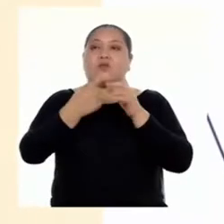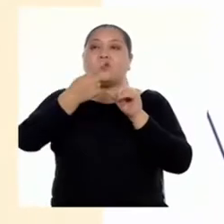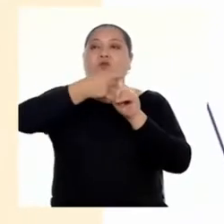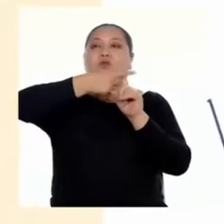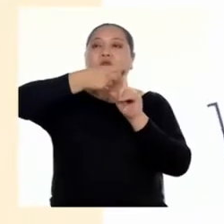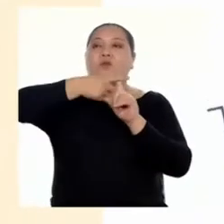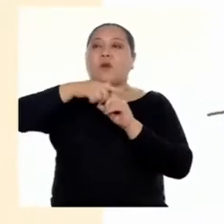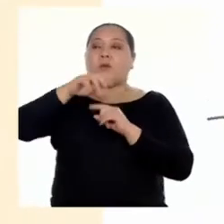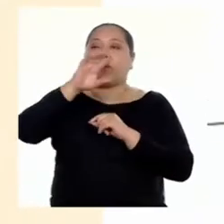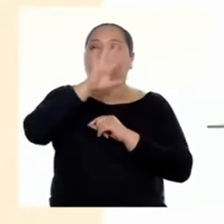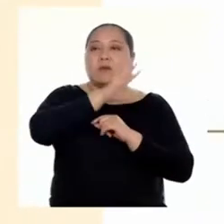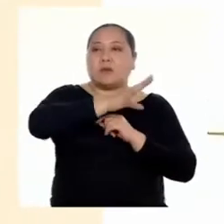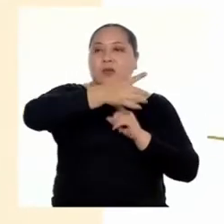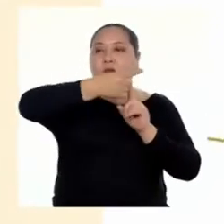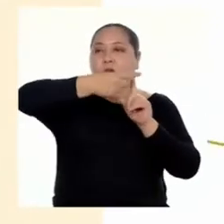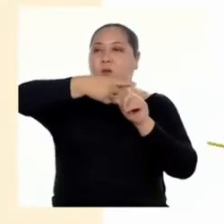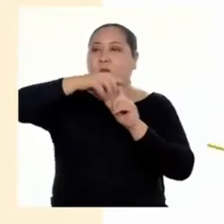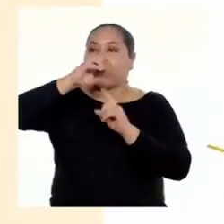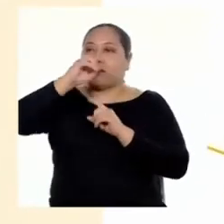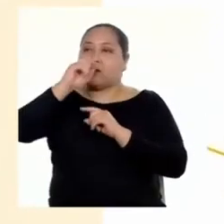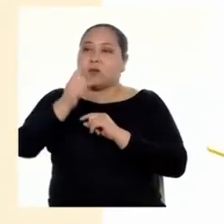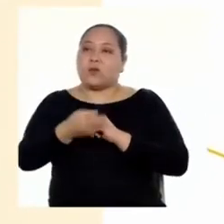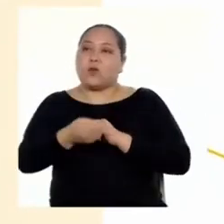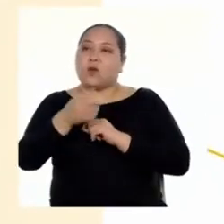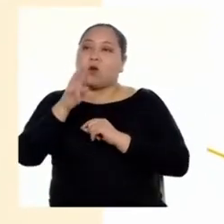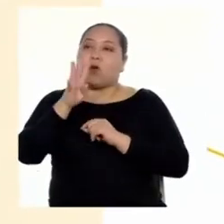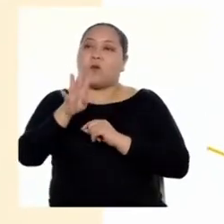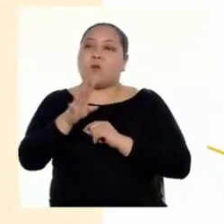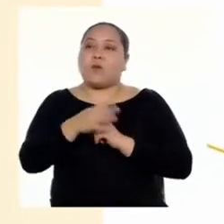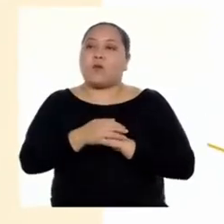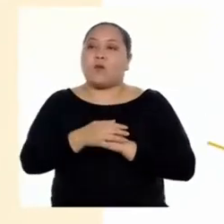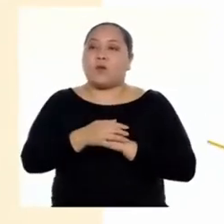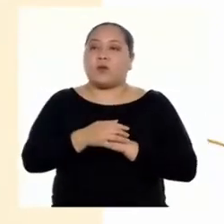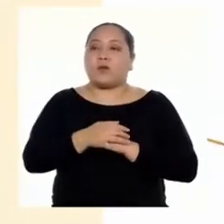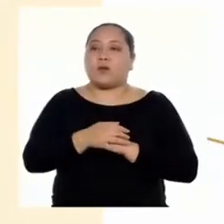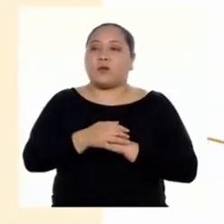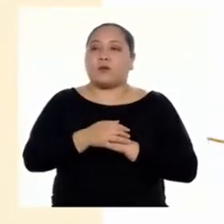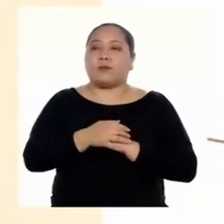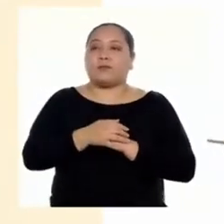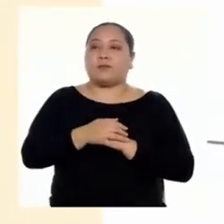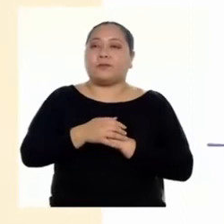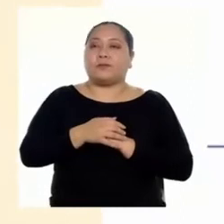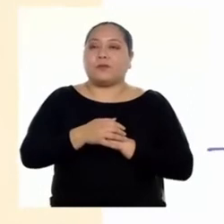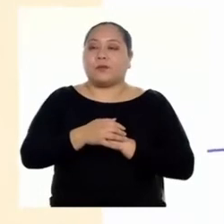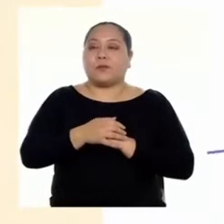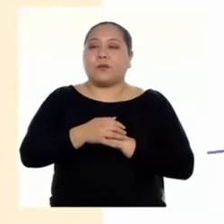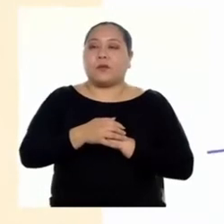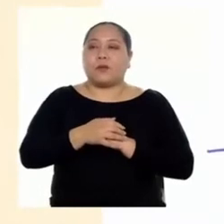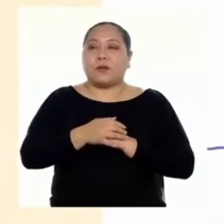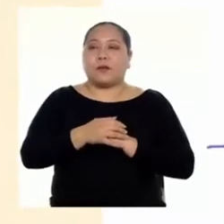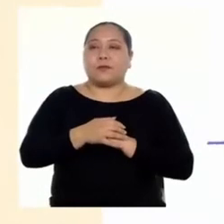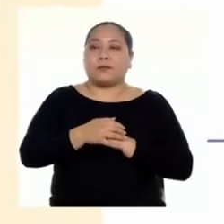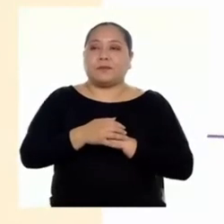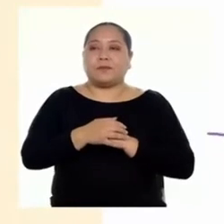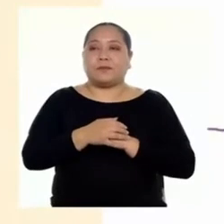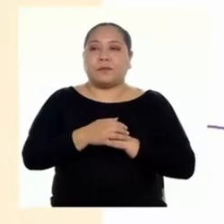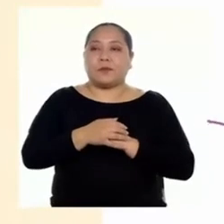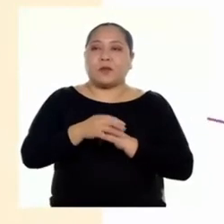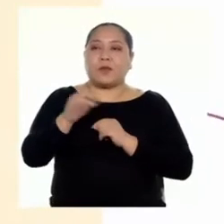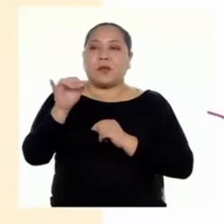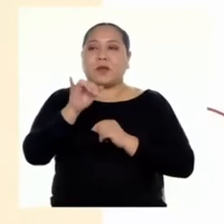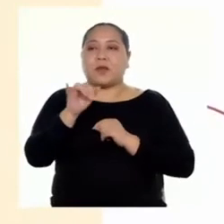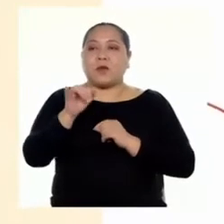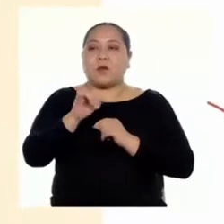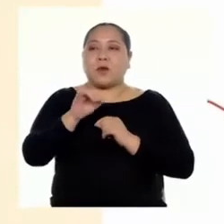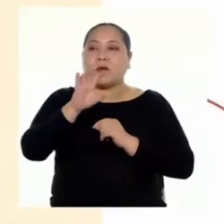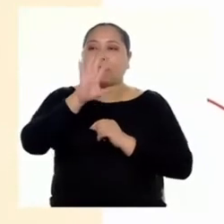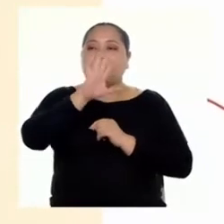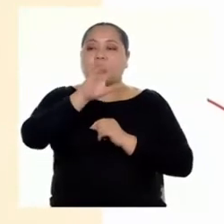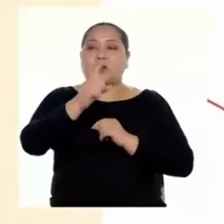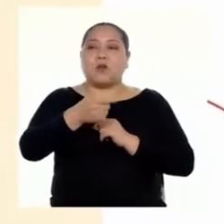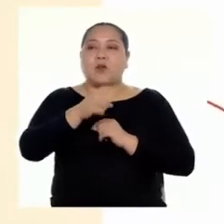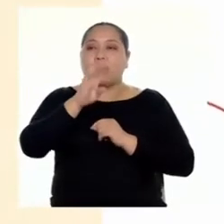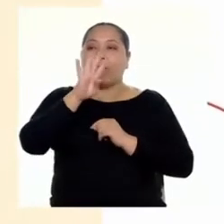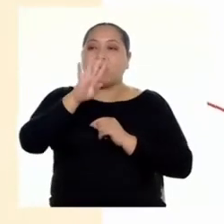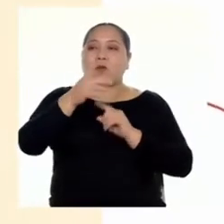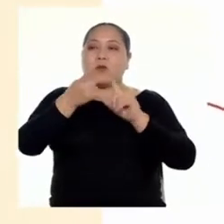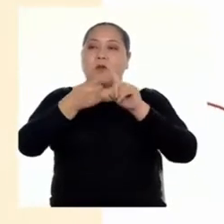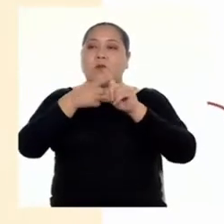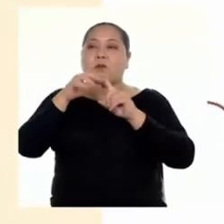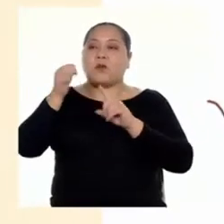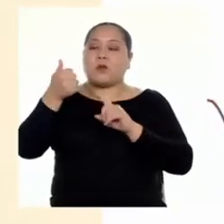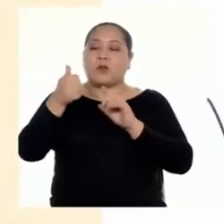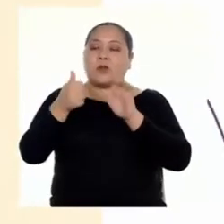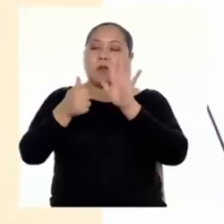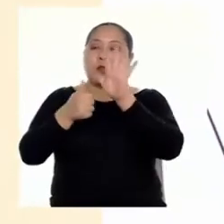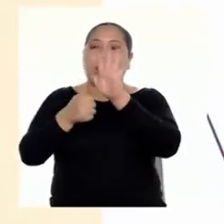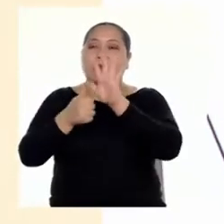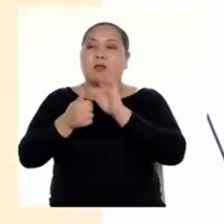coeficientes para luego escribir la potencia de base 10 igualada. 0,4 más 5, que es igual a 5,4